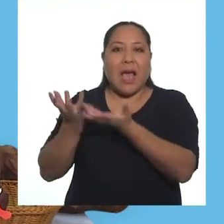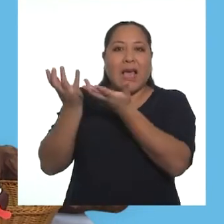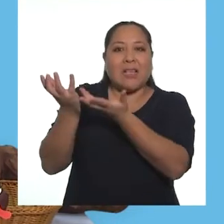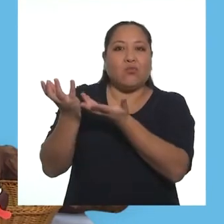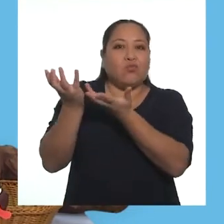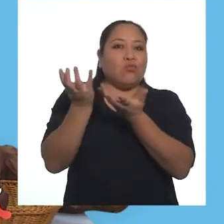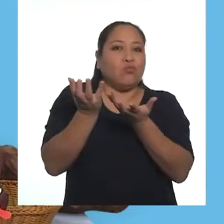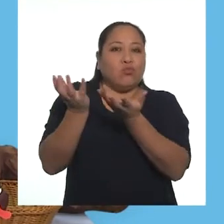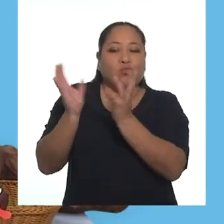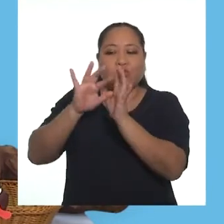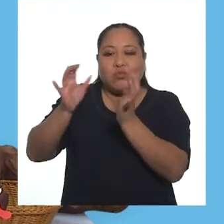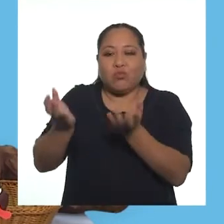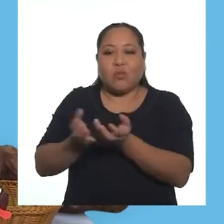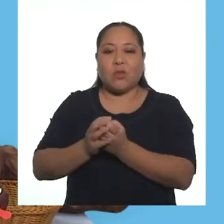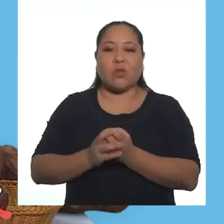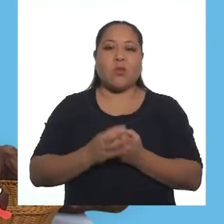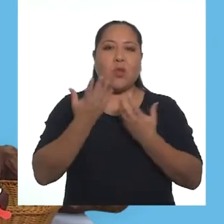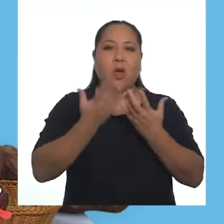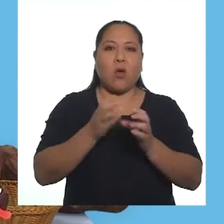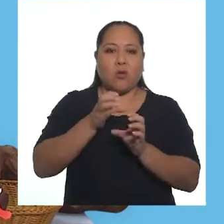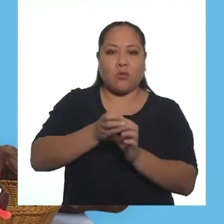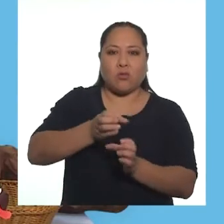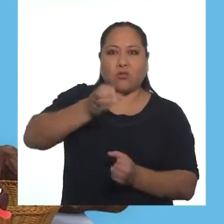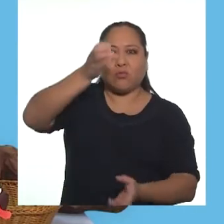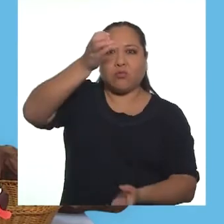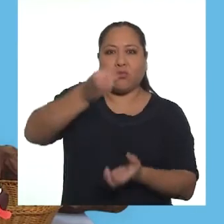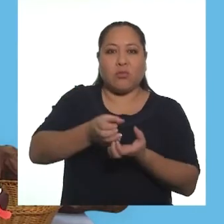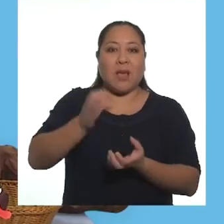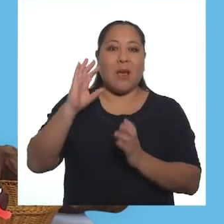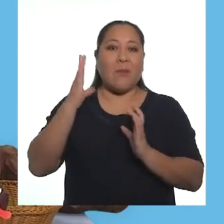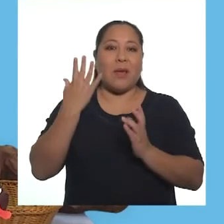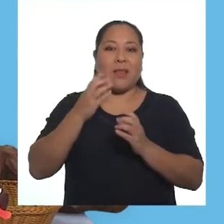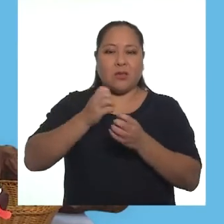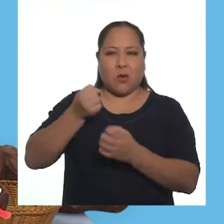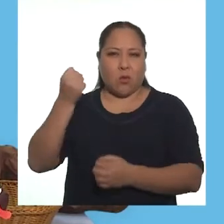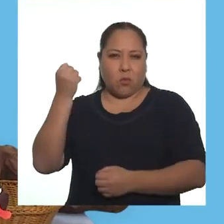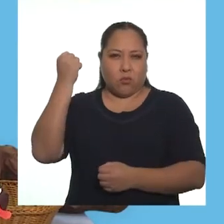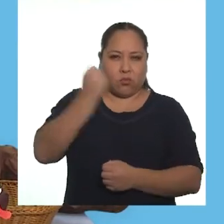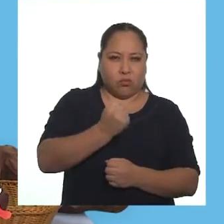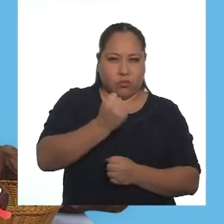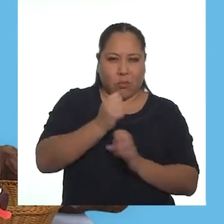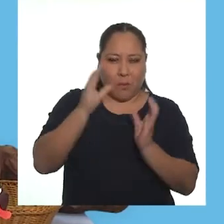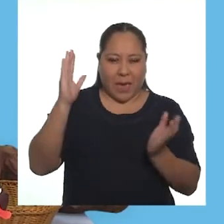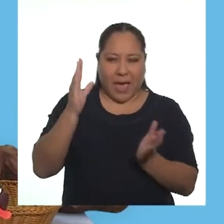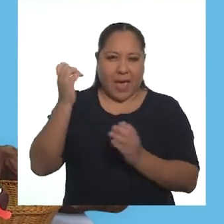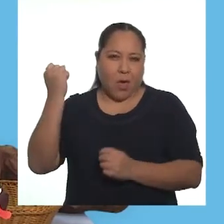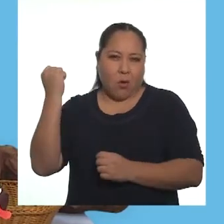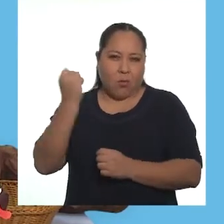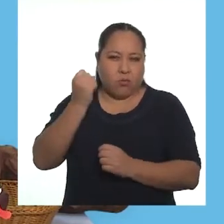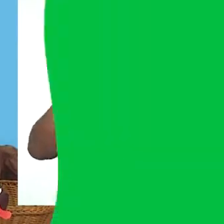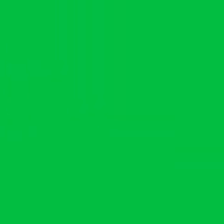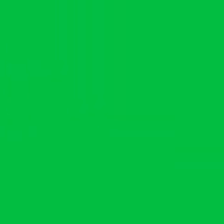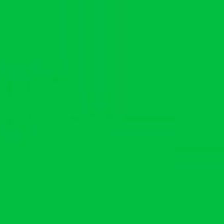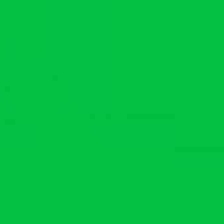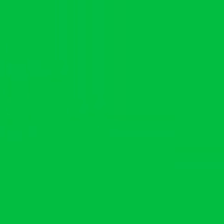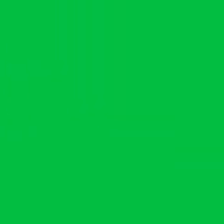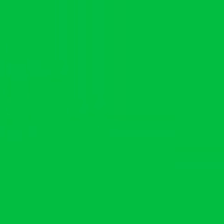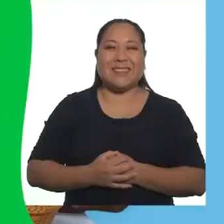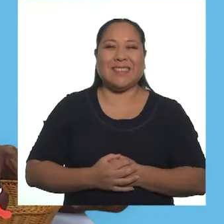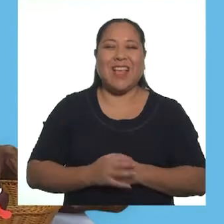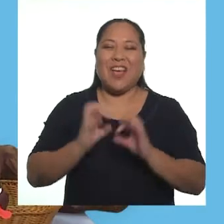una canastilla o tazón mediano y un objeto sin punta que simule ser una lanza pequeña.